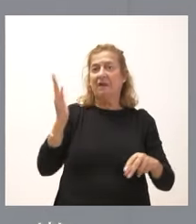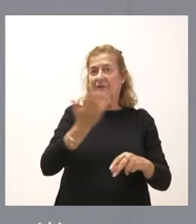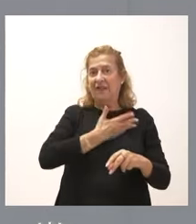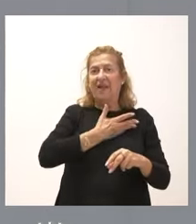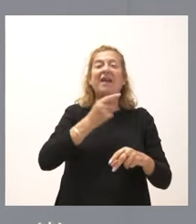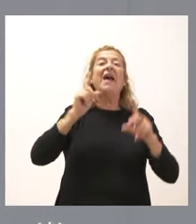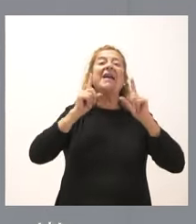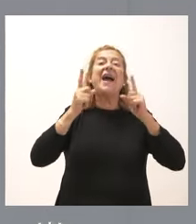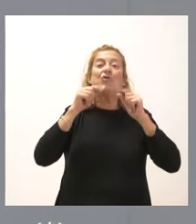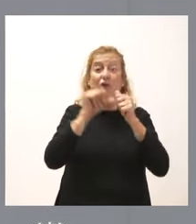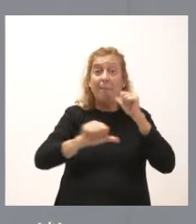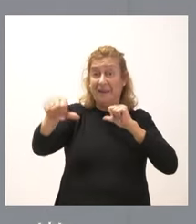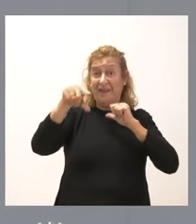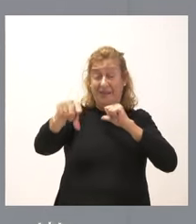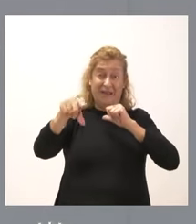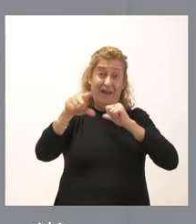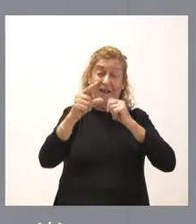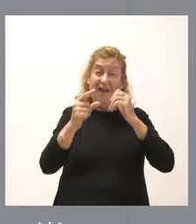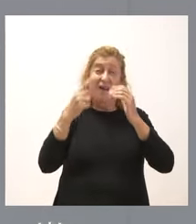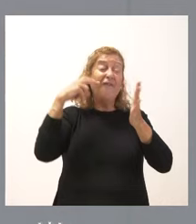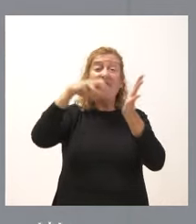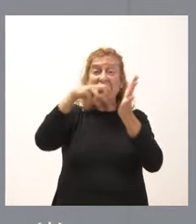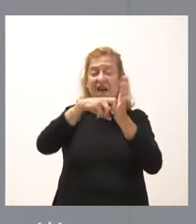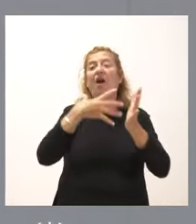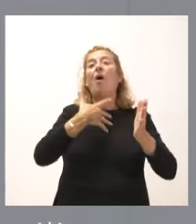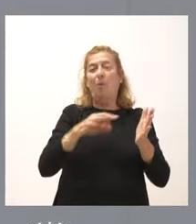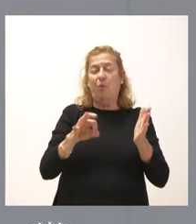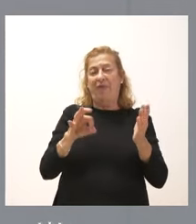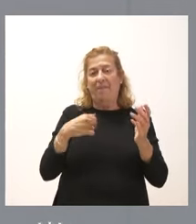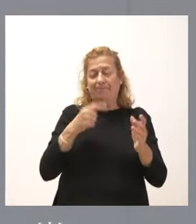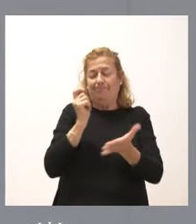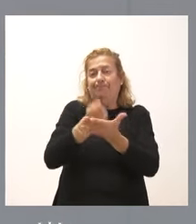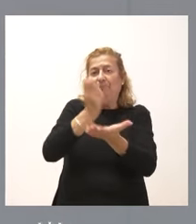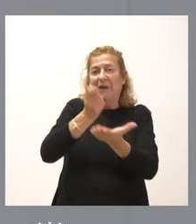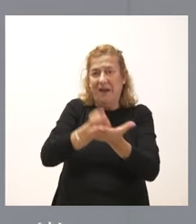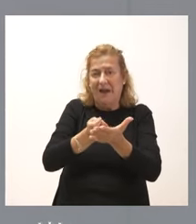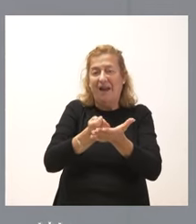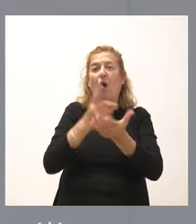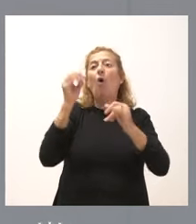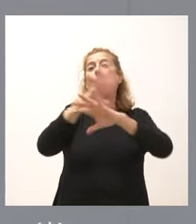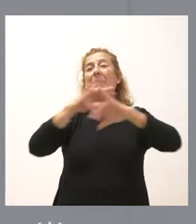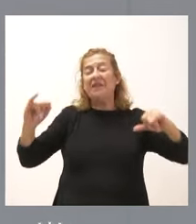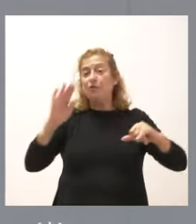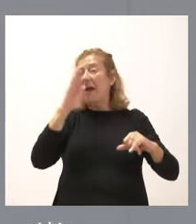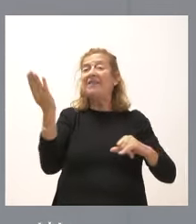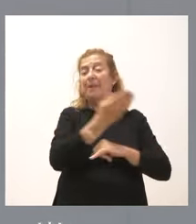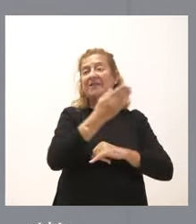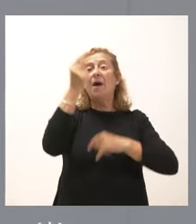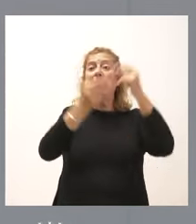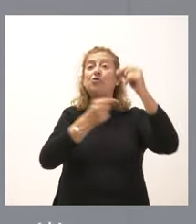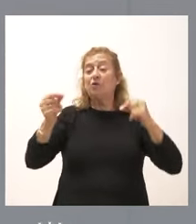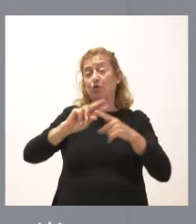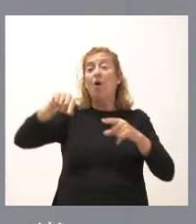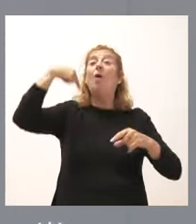a partir de esa fecha, puedan ser compensados o indemnizados a través de los presupuestos en el próximo